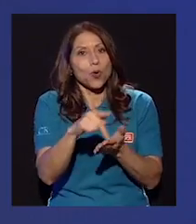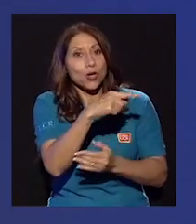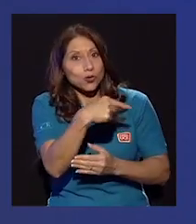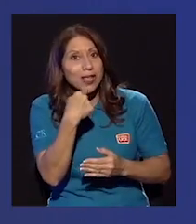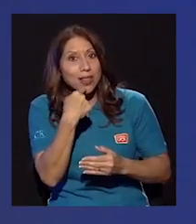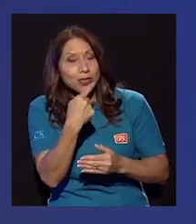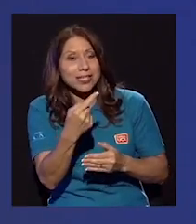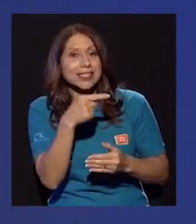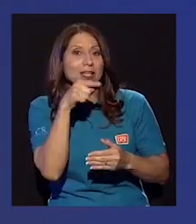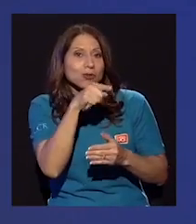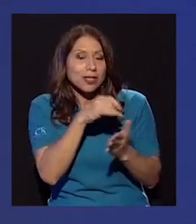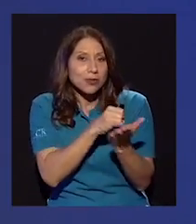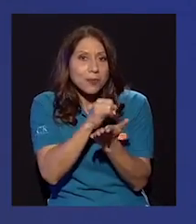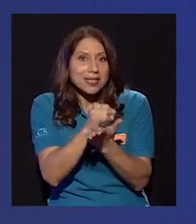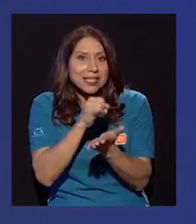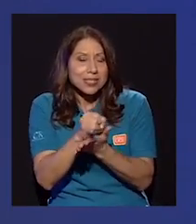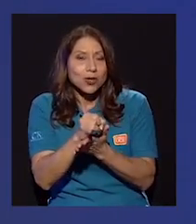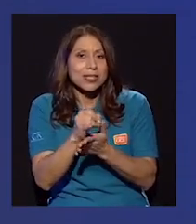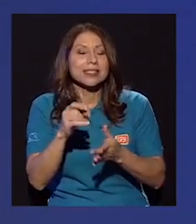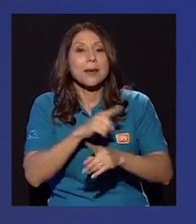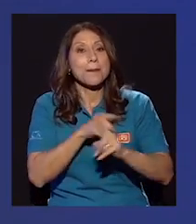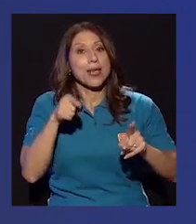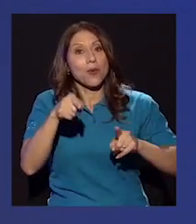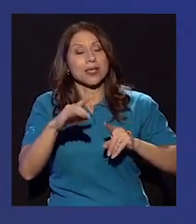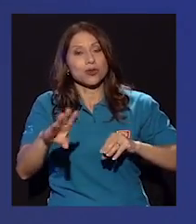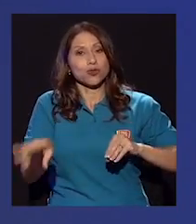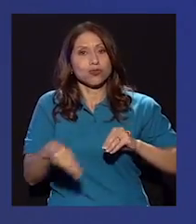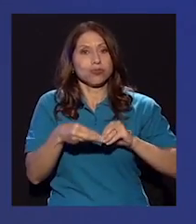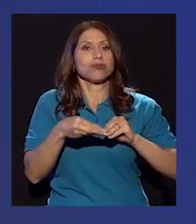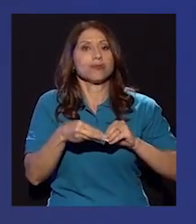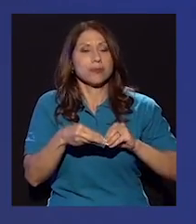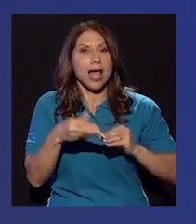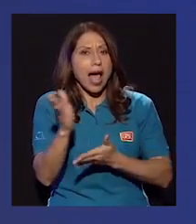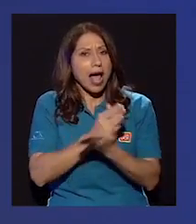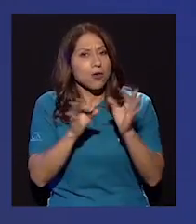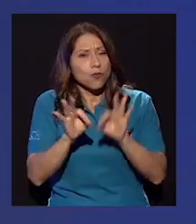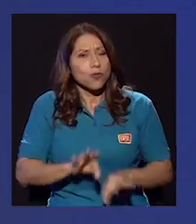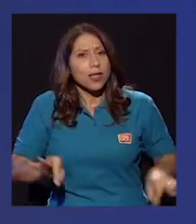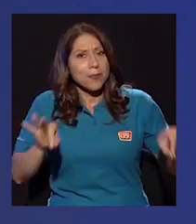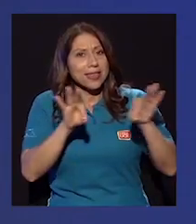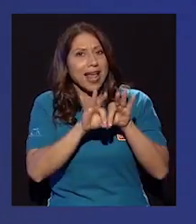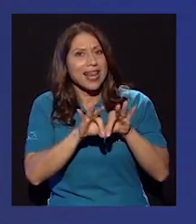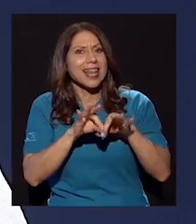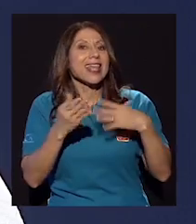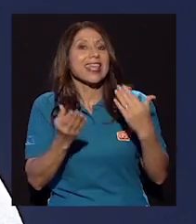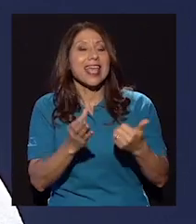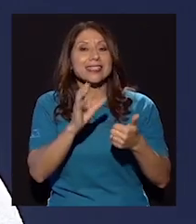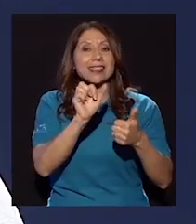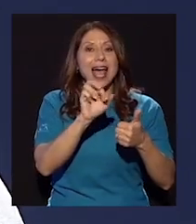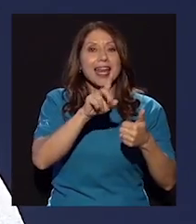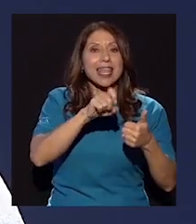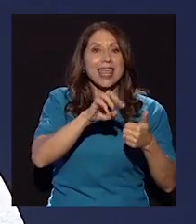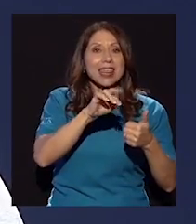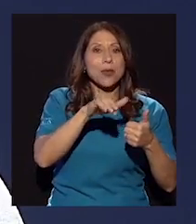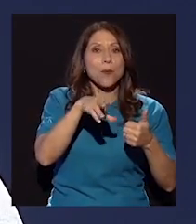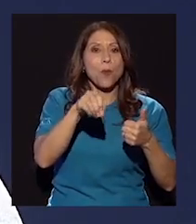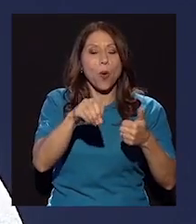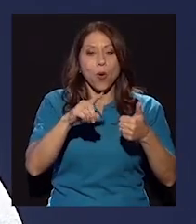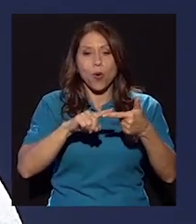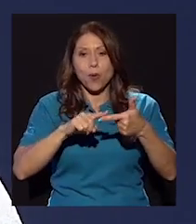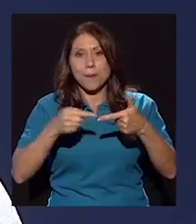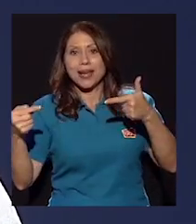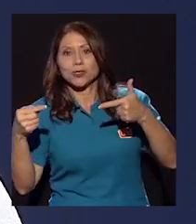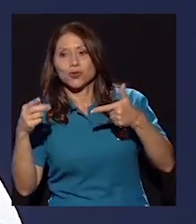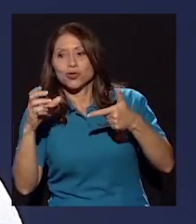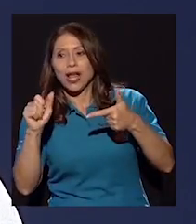sus investigaciones. Y ahora, a esto se suma algo que yo creo que es fundamental y que usted de algún modo lo destaca, que es el arquetipo versus el cautiverio. O sea, tenemos